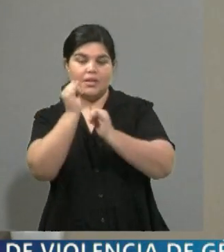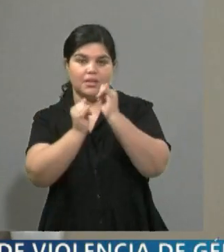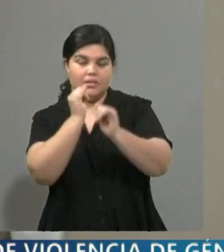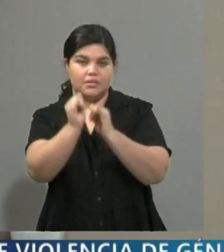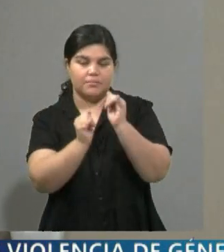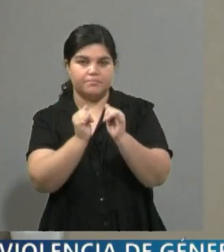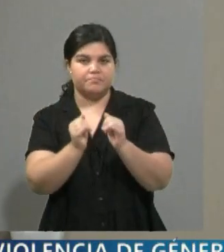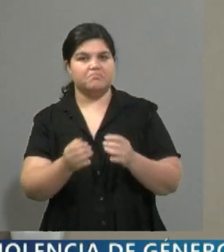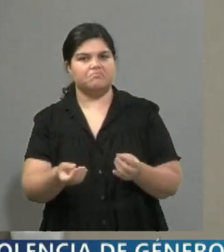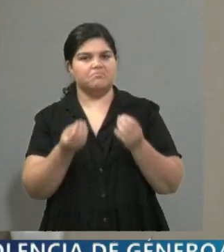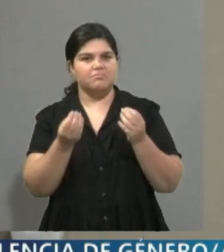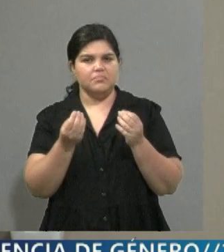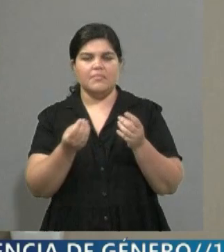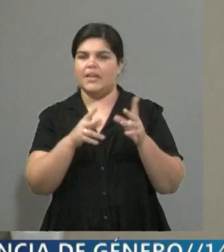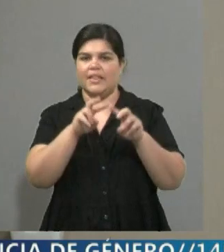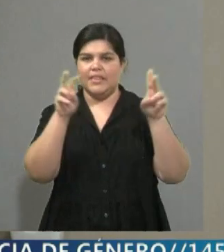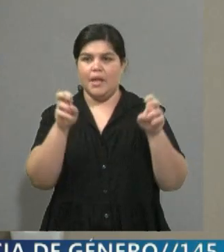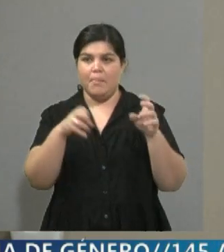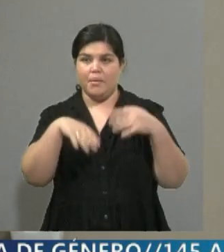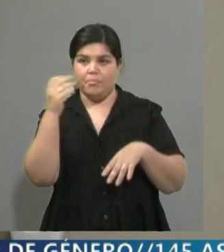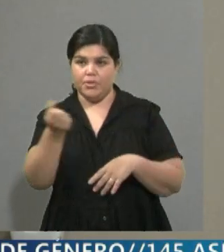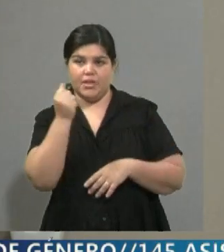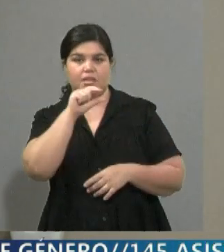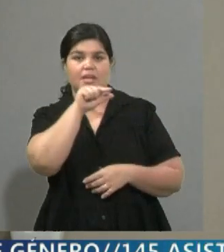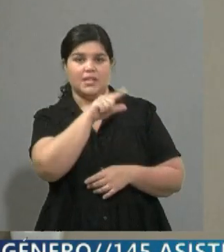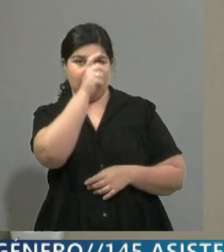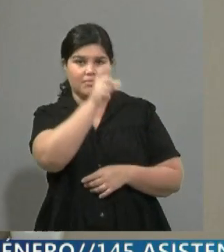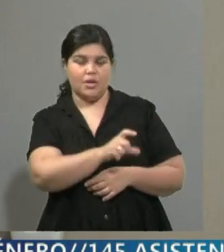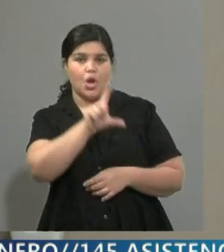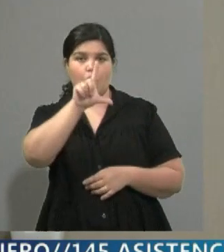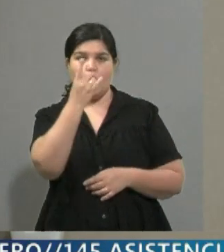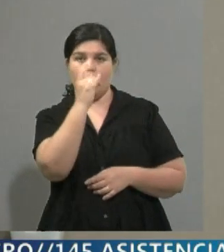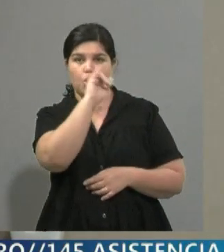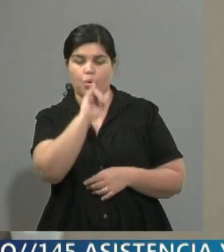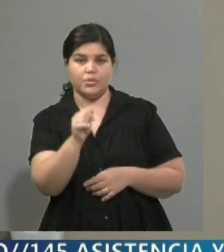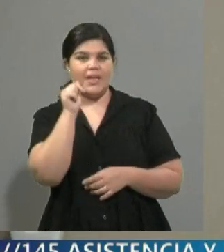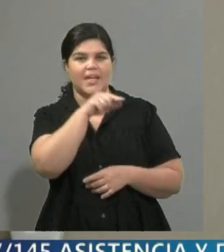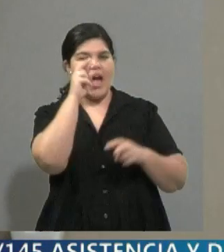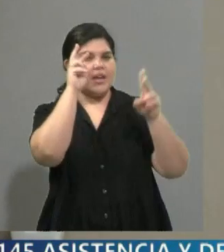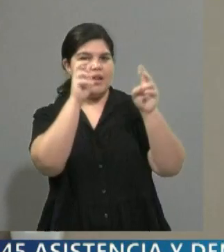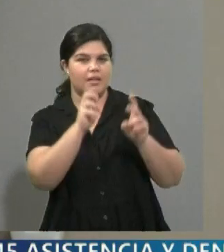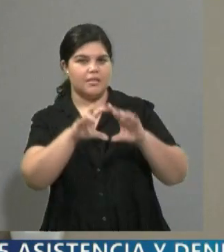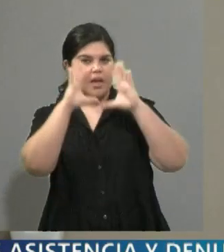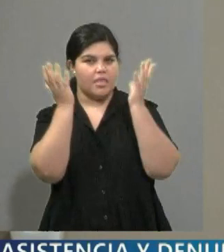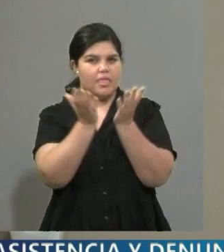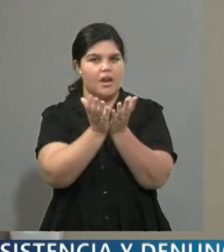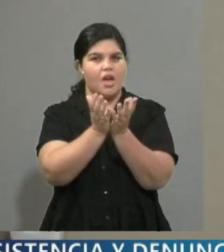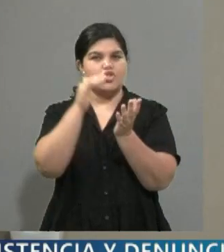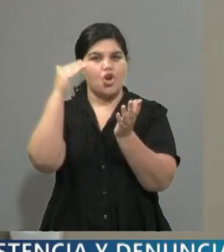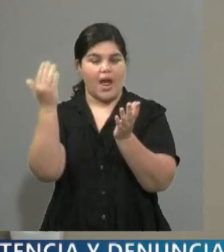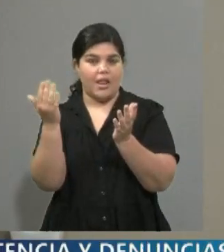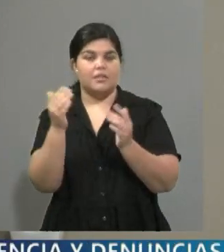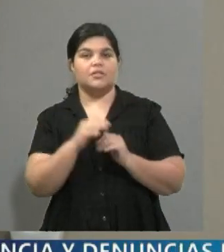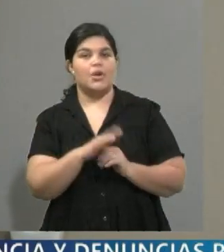sucesos destacados con Luz Faur, que es analista internacional y la tenemos ahí del otro lado. ¿Cómo estás, Luz?